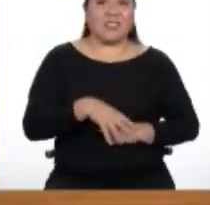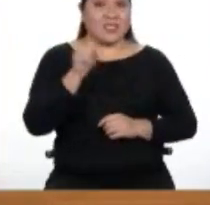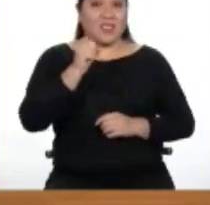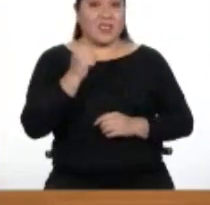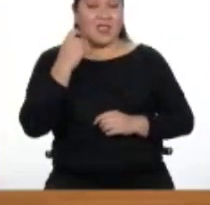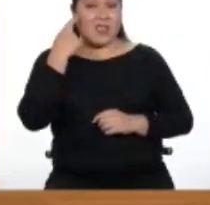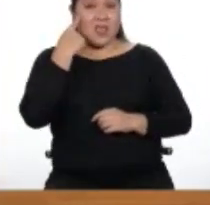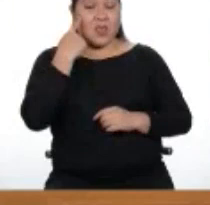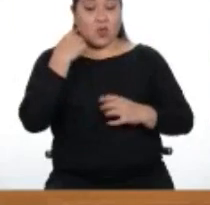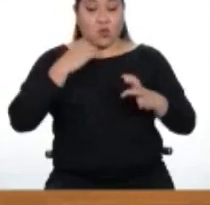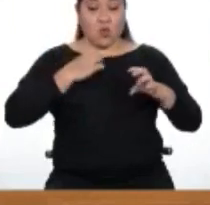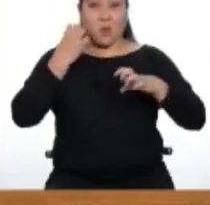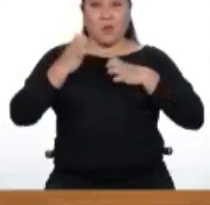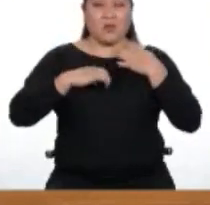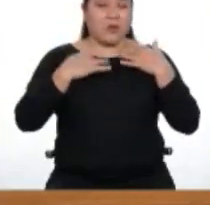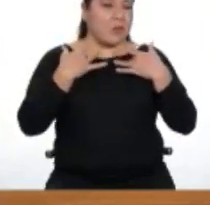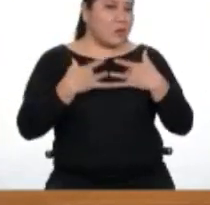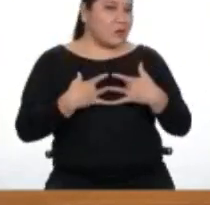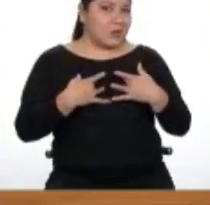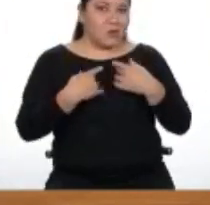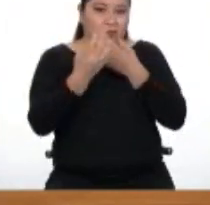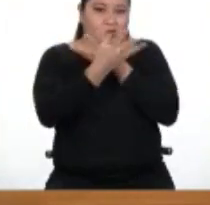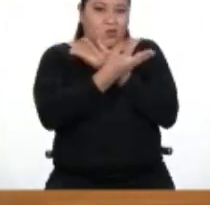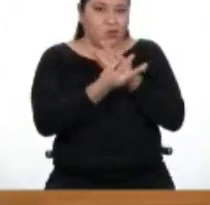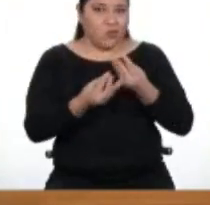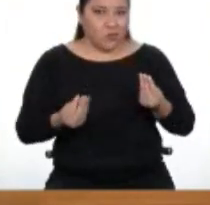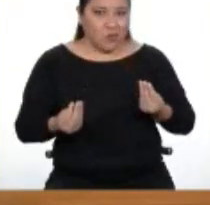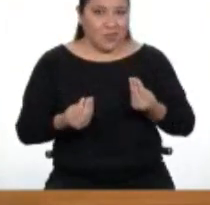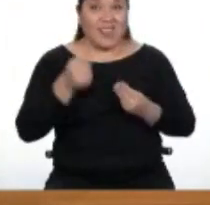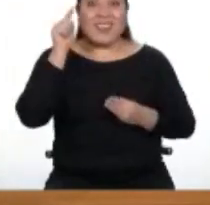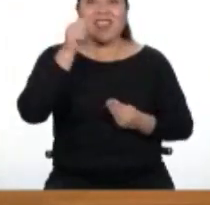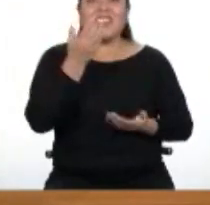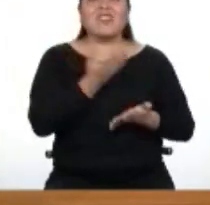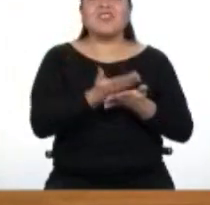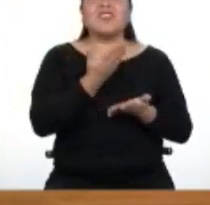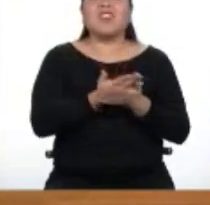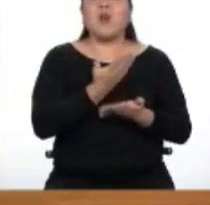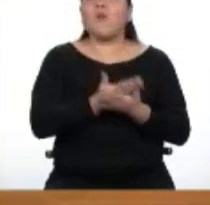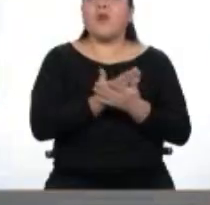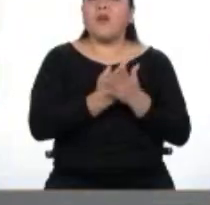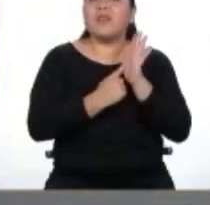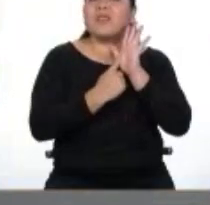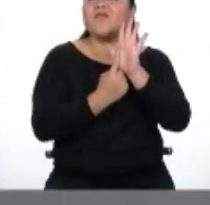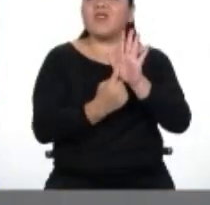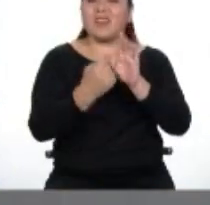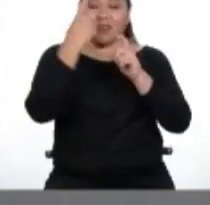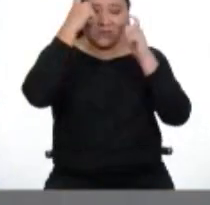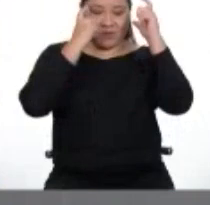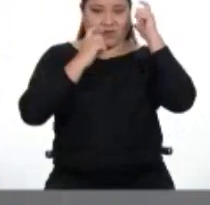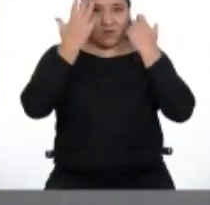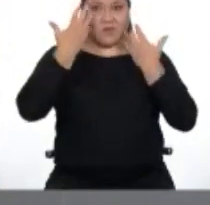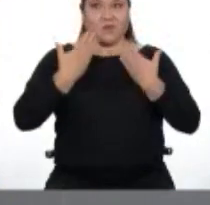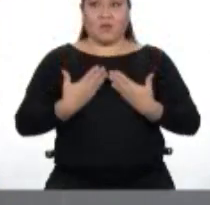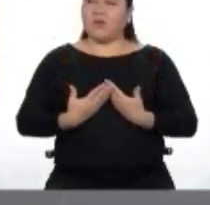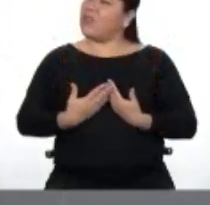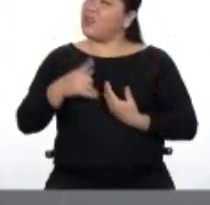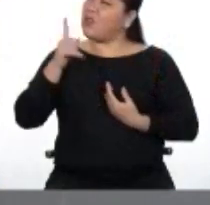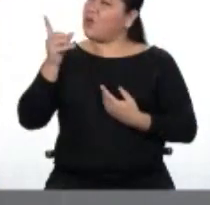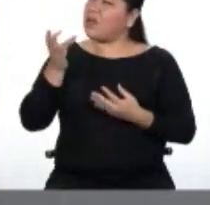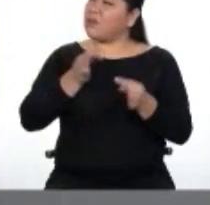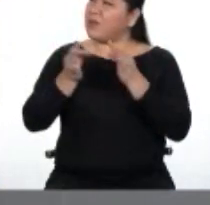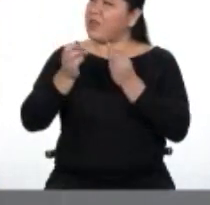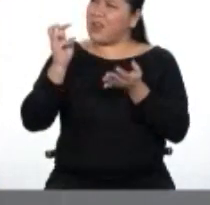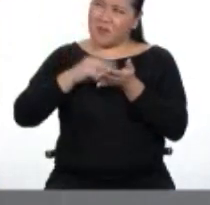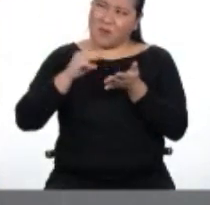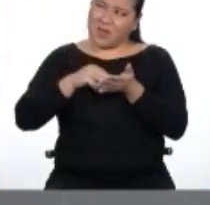tristeza ya no está. Y eso se demuestra en tu reacción física. ¿Y podría explicarnos un poco más